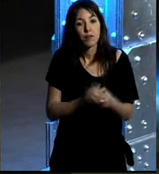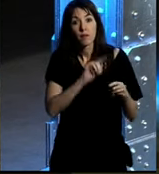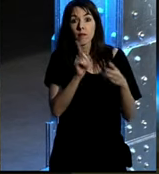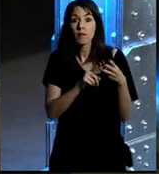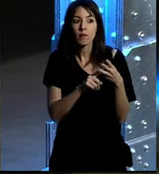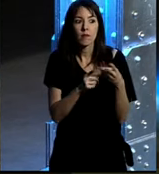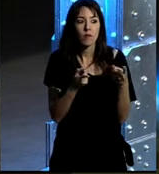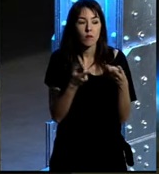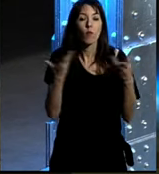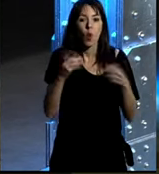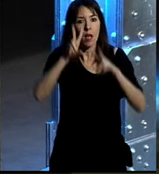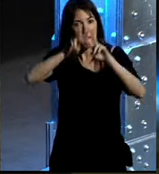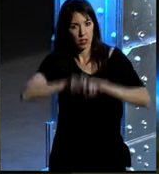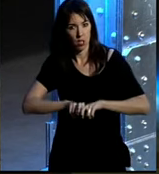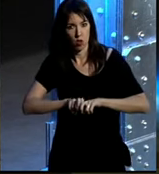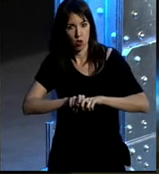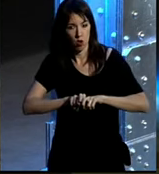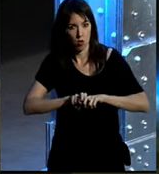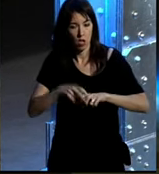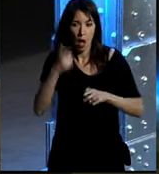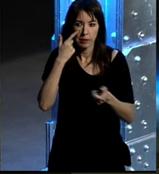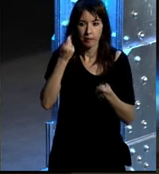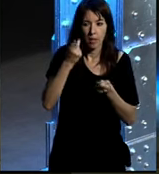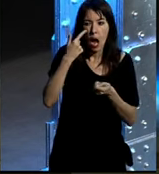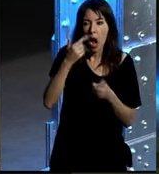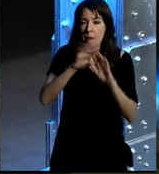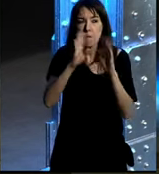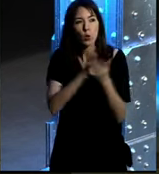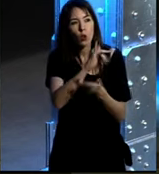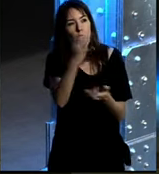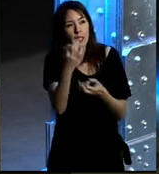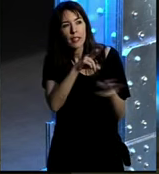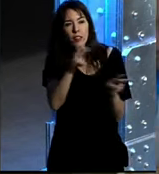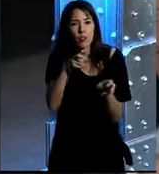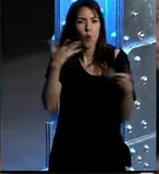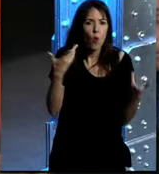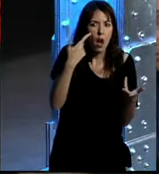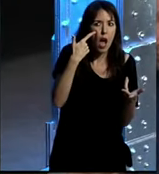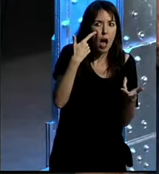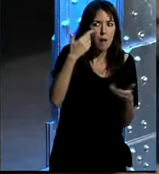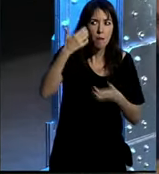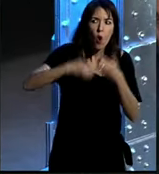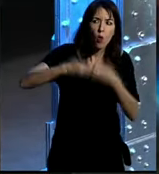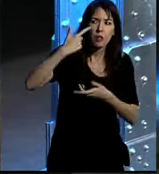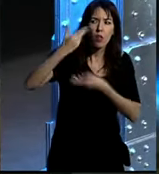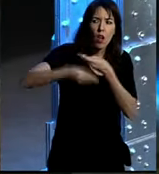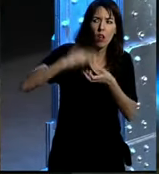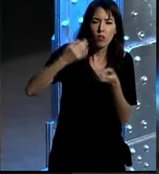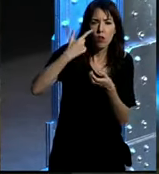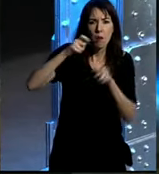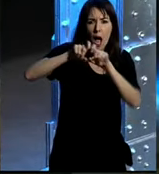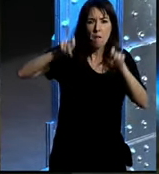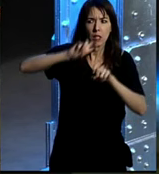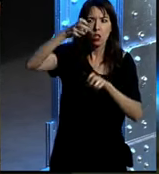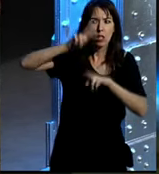tercero es pues investigación monitorizar qué es lo que sucede por el mundo qué tendencias hay qué es lo que está haciendo la competencia qué están haciendo otras